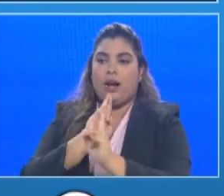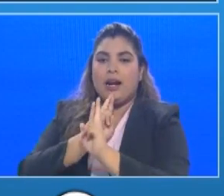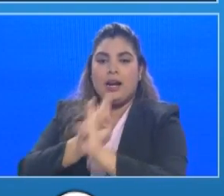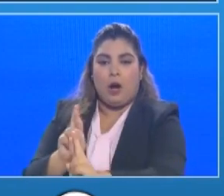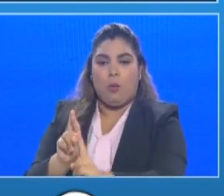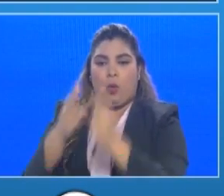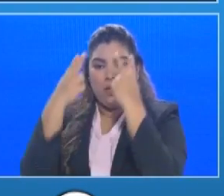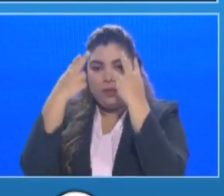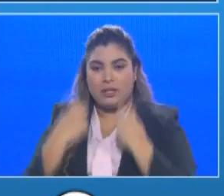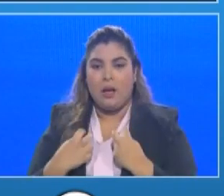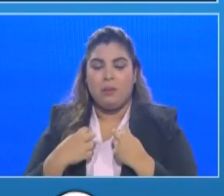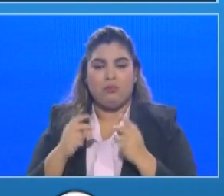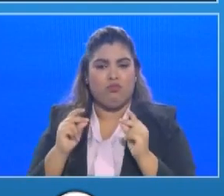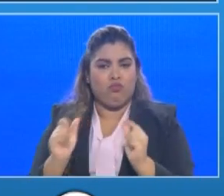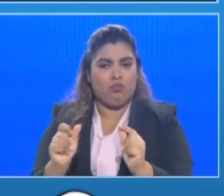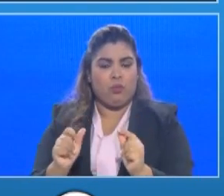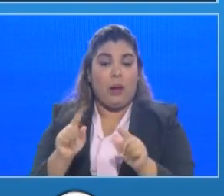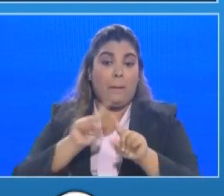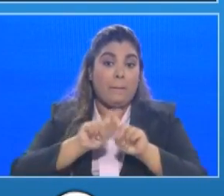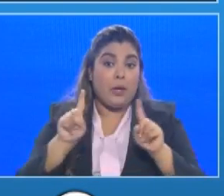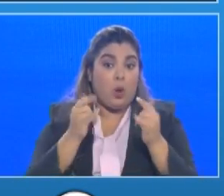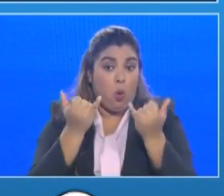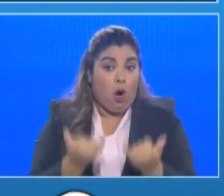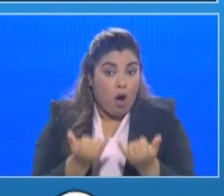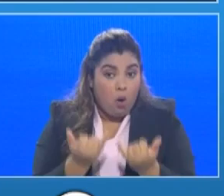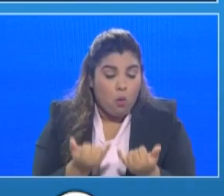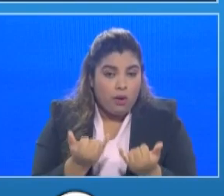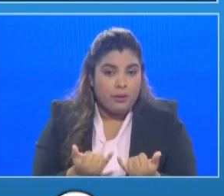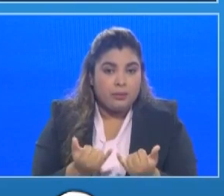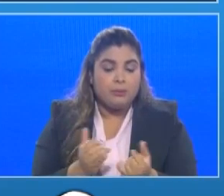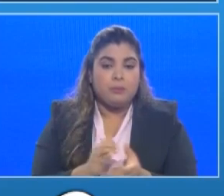número de pruebas efectuadas que ya estamos casi llegando a mil